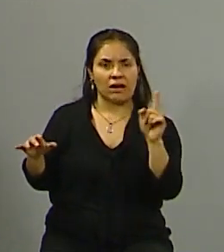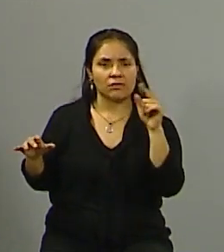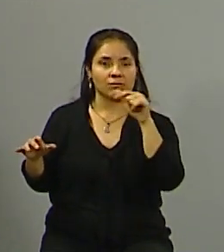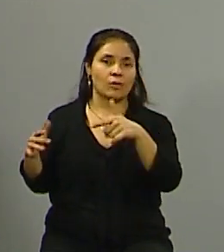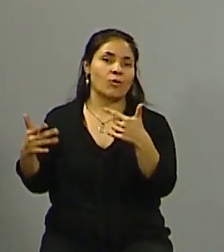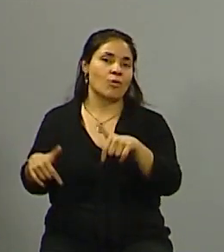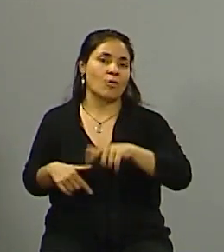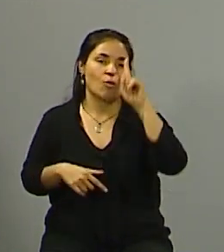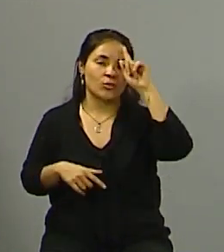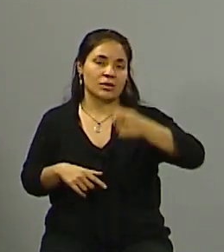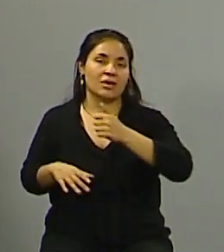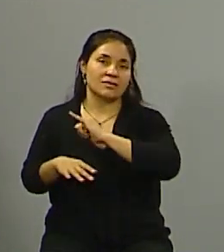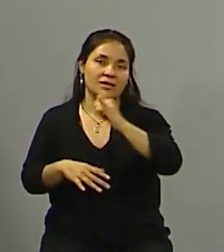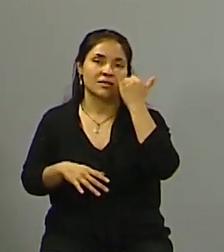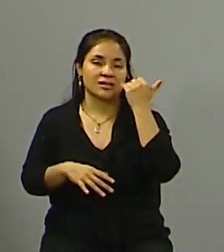avanzaban sin